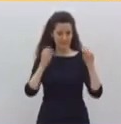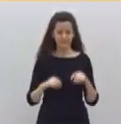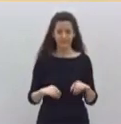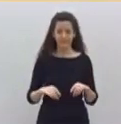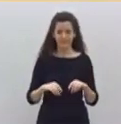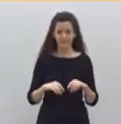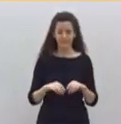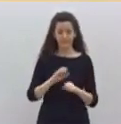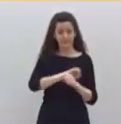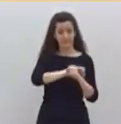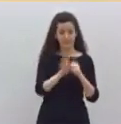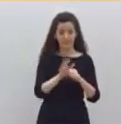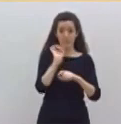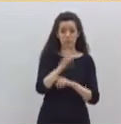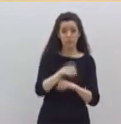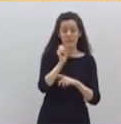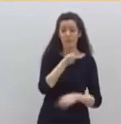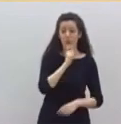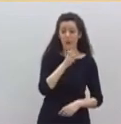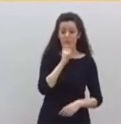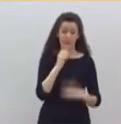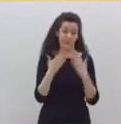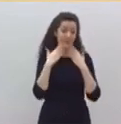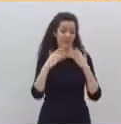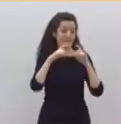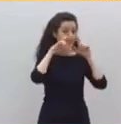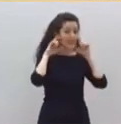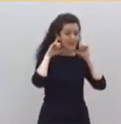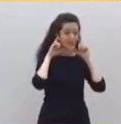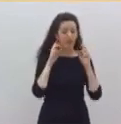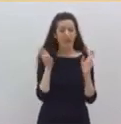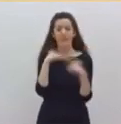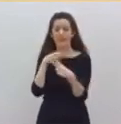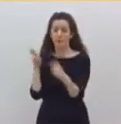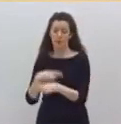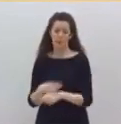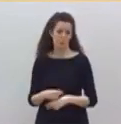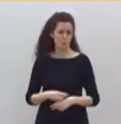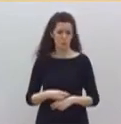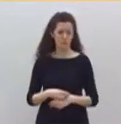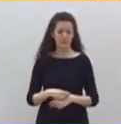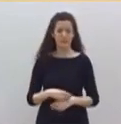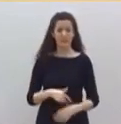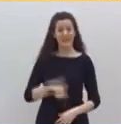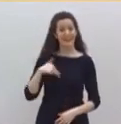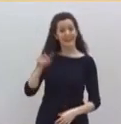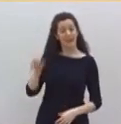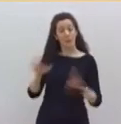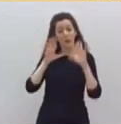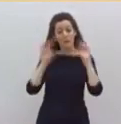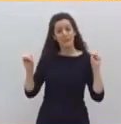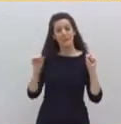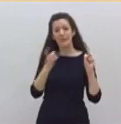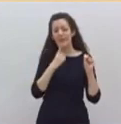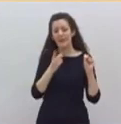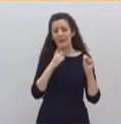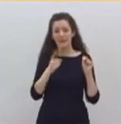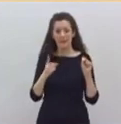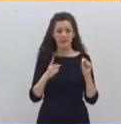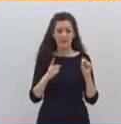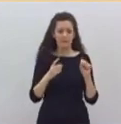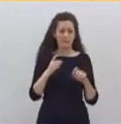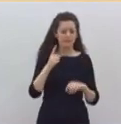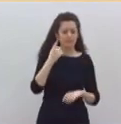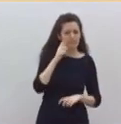no con mordazas. ¿Me puede decir por qué un general de la Guardia Civil dijo que persiguen la desafección contra el Gobierno? No es un